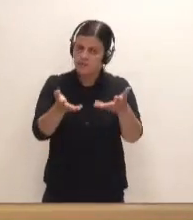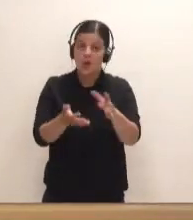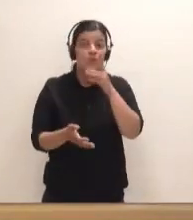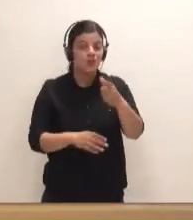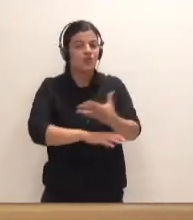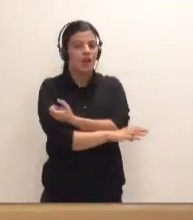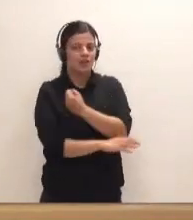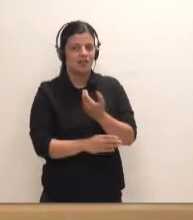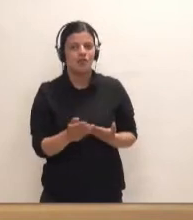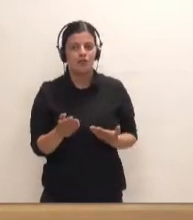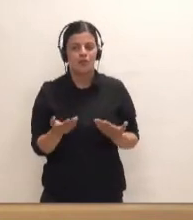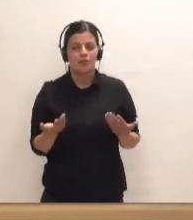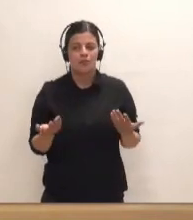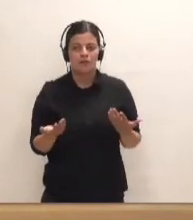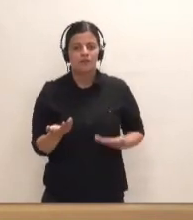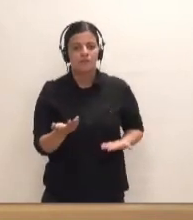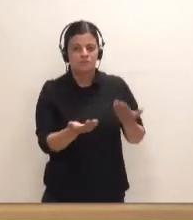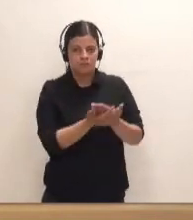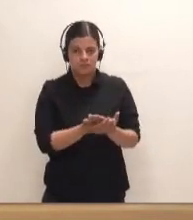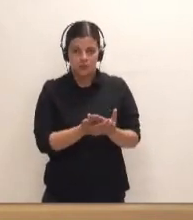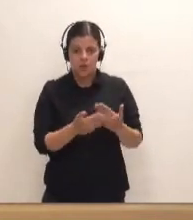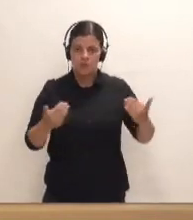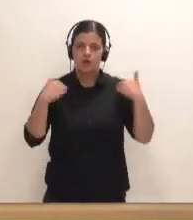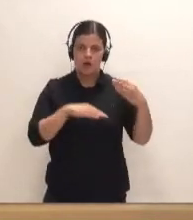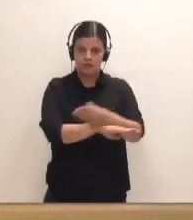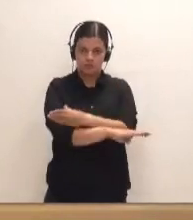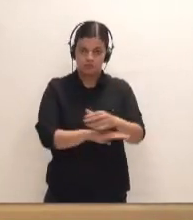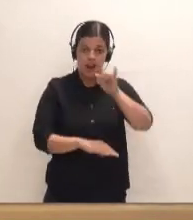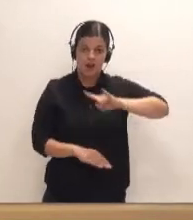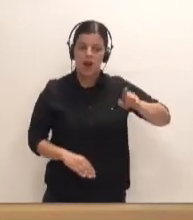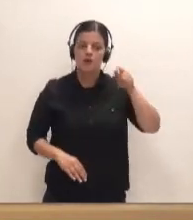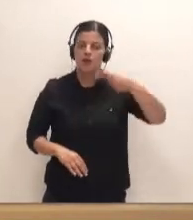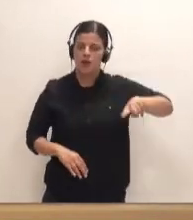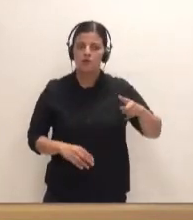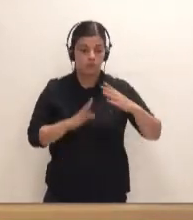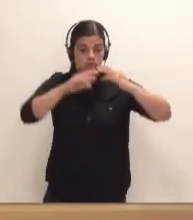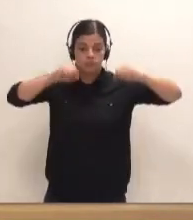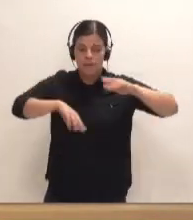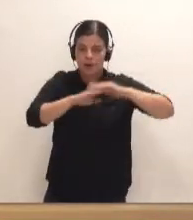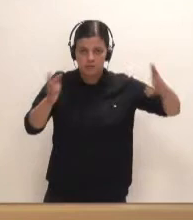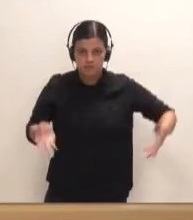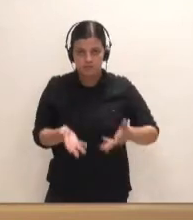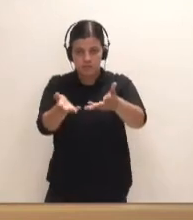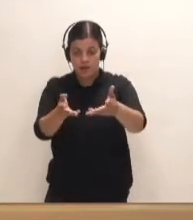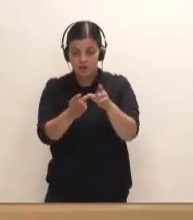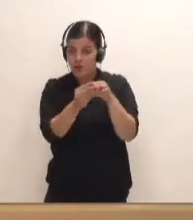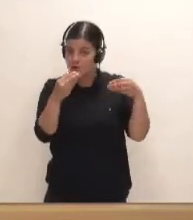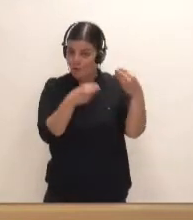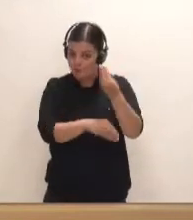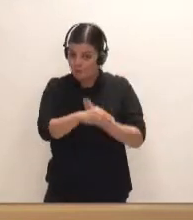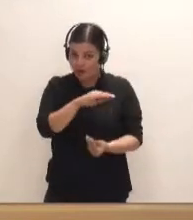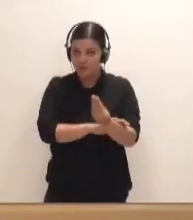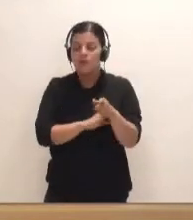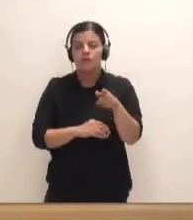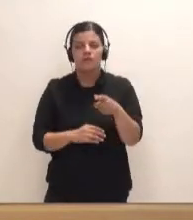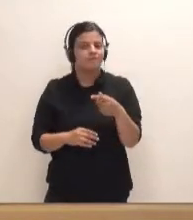Cabildo le propuso a la autoridad portuaria, a Puertos Canarios, que se pusieran de acuerdo para impulsarlo. De ese documento, no lo